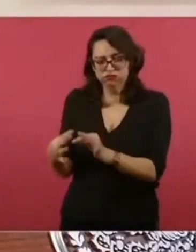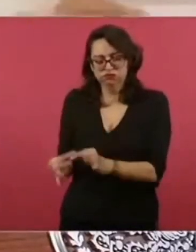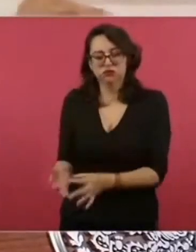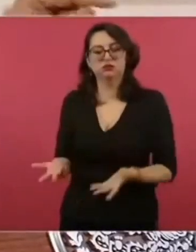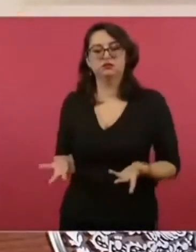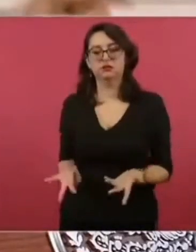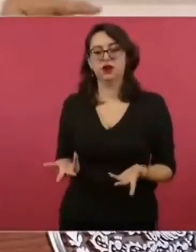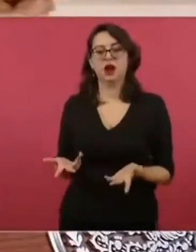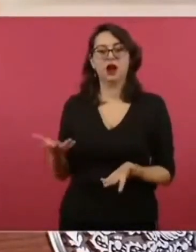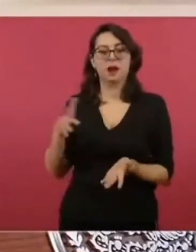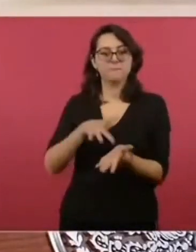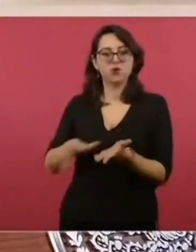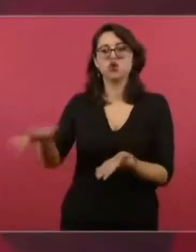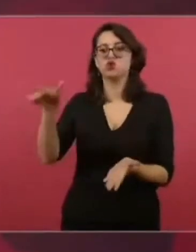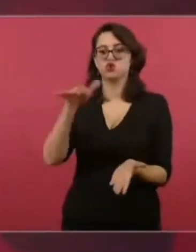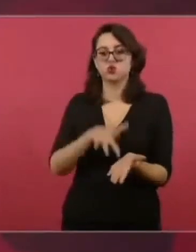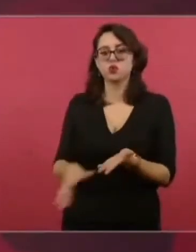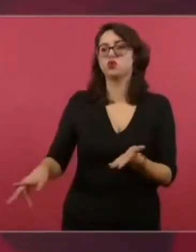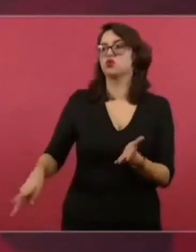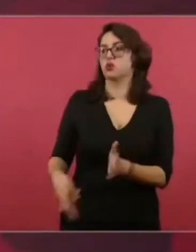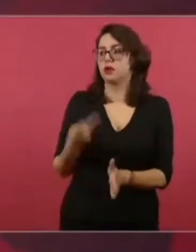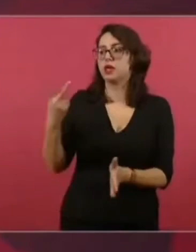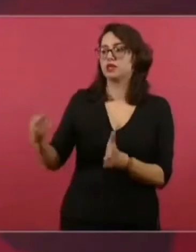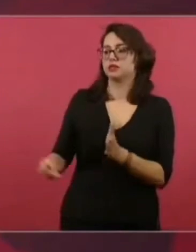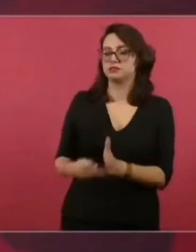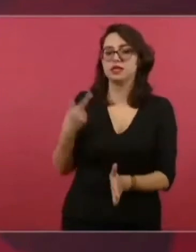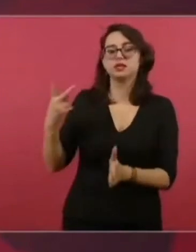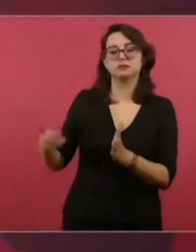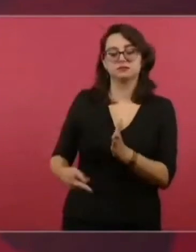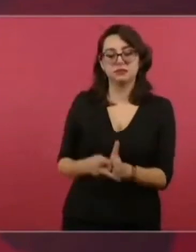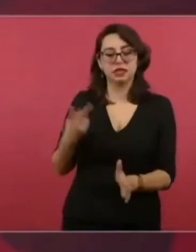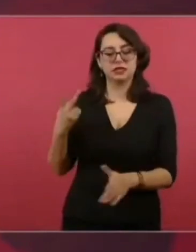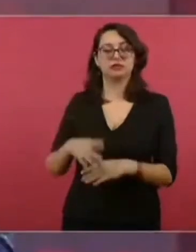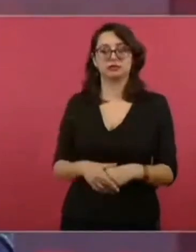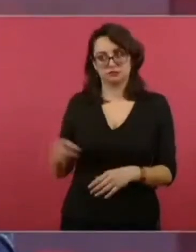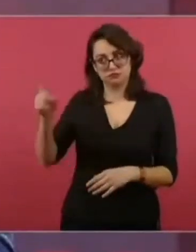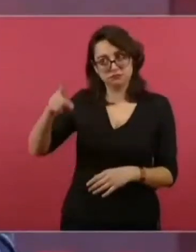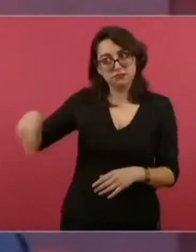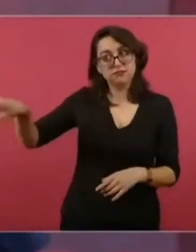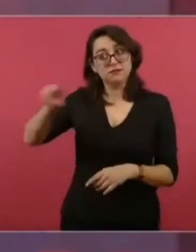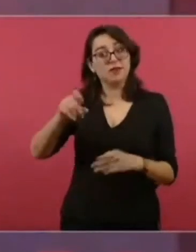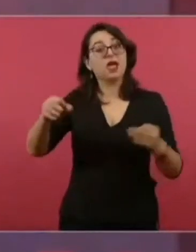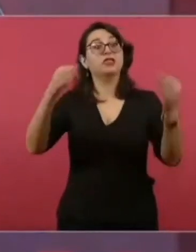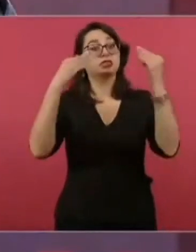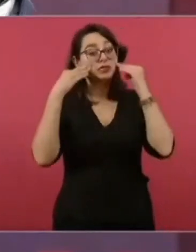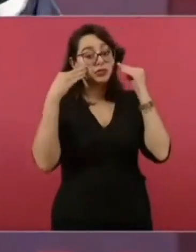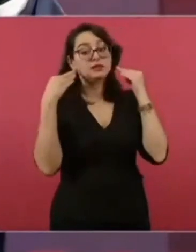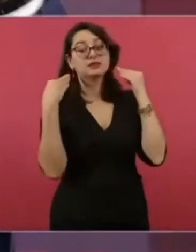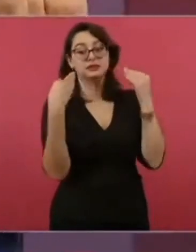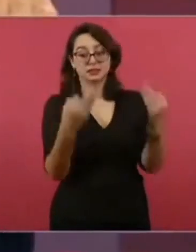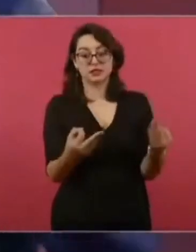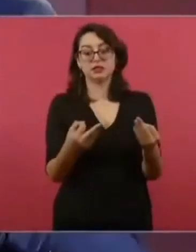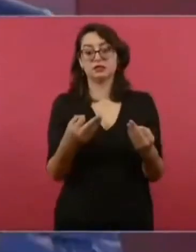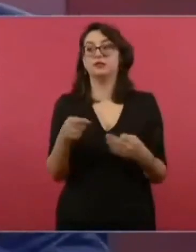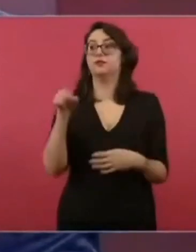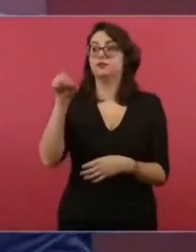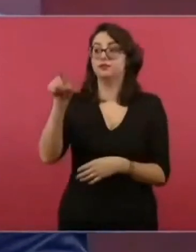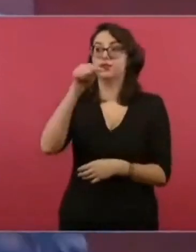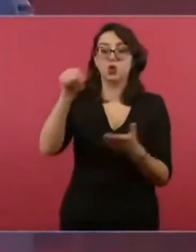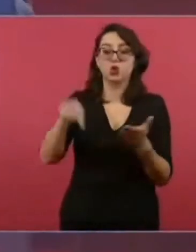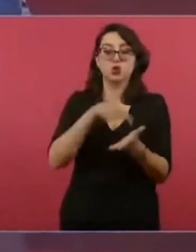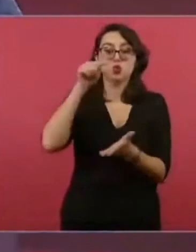apoyos sociales están llegando a las zonas más pobres.